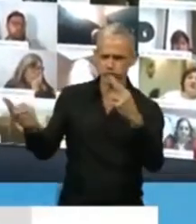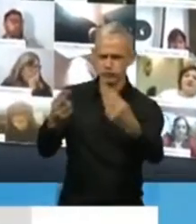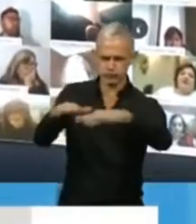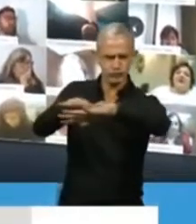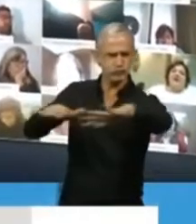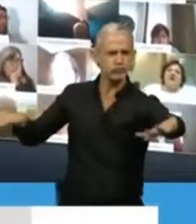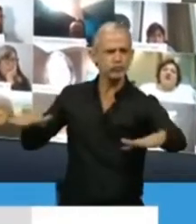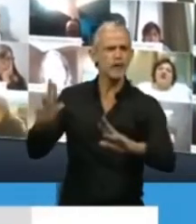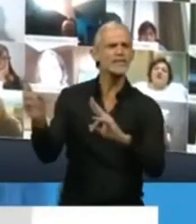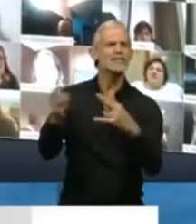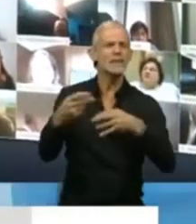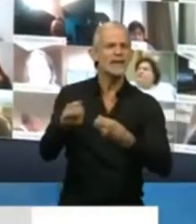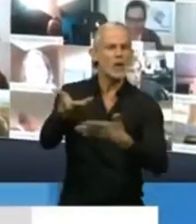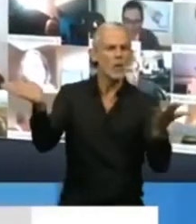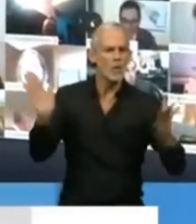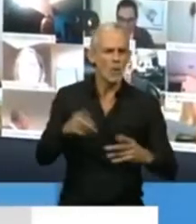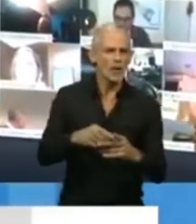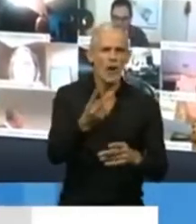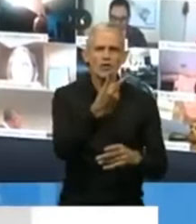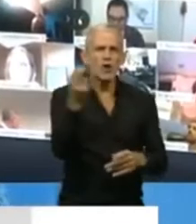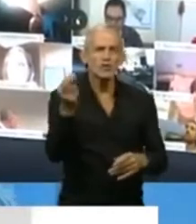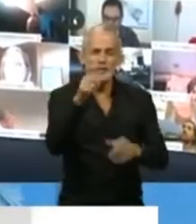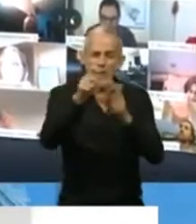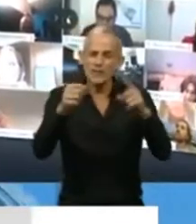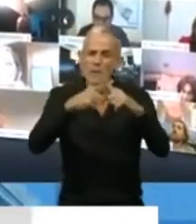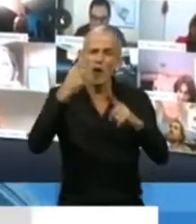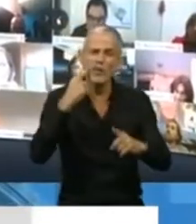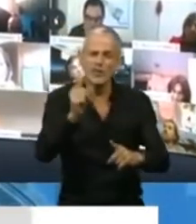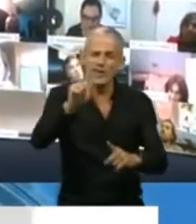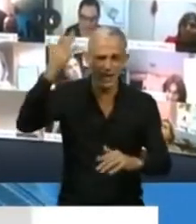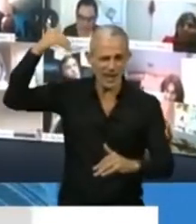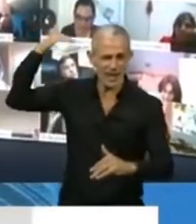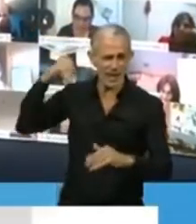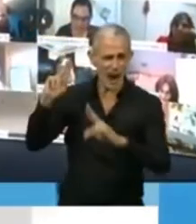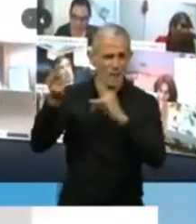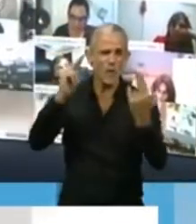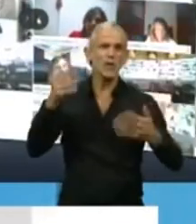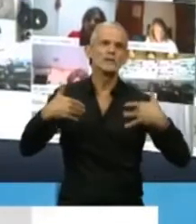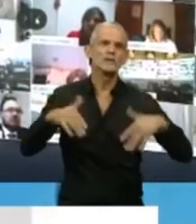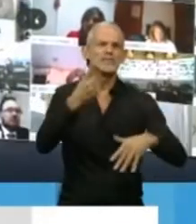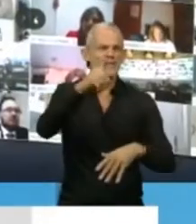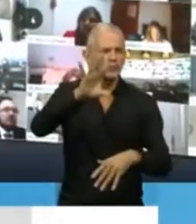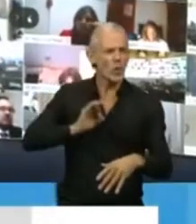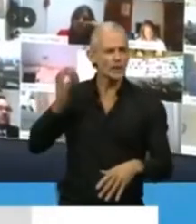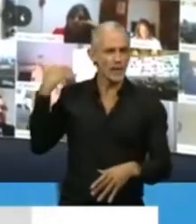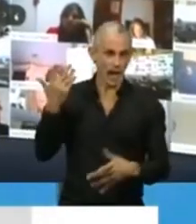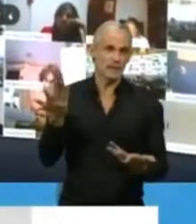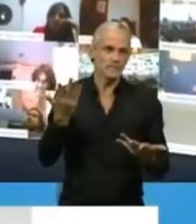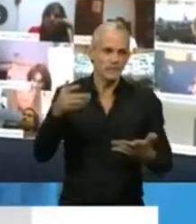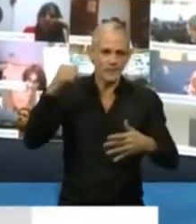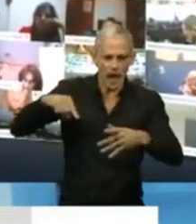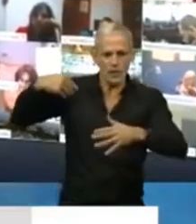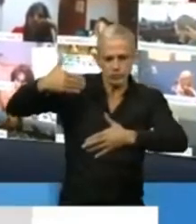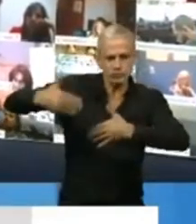del sur, cuando llegaron a morir 200 personas por día. Bueno, como sucedió luego de esa epidemia, seguiremos ahora y las